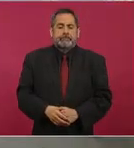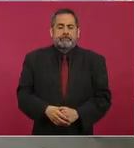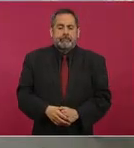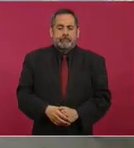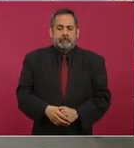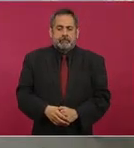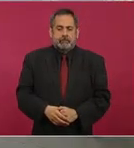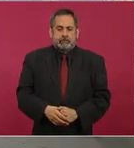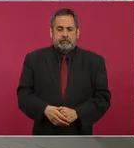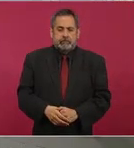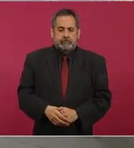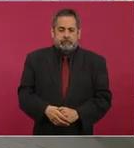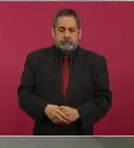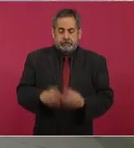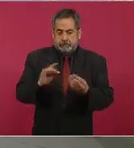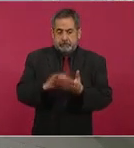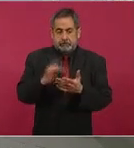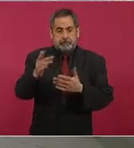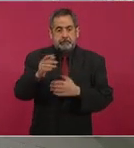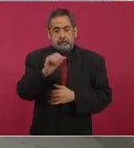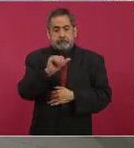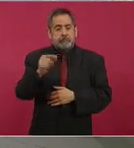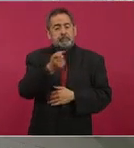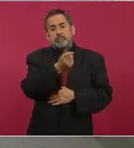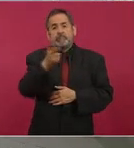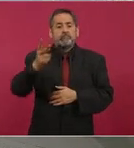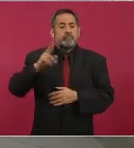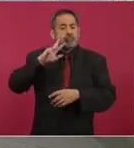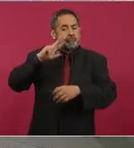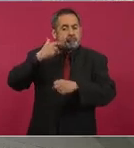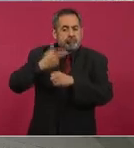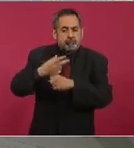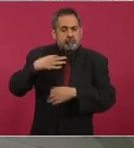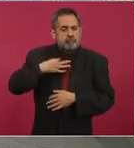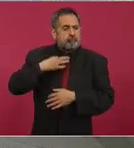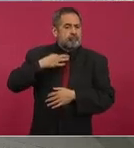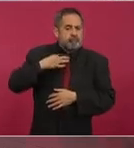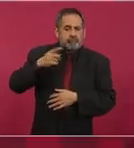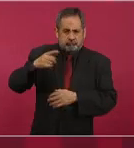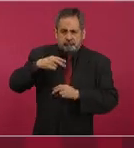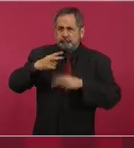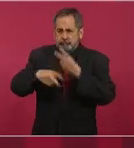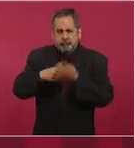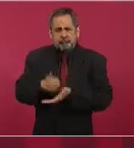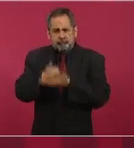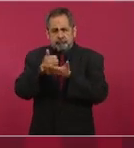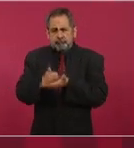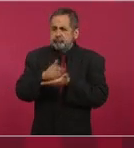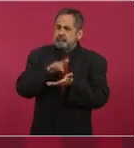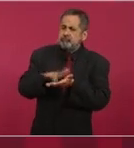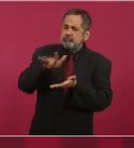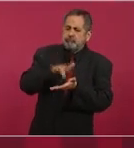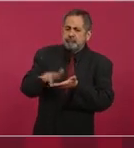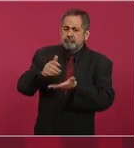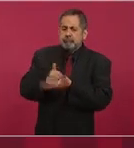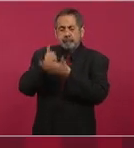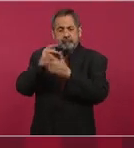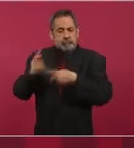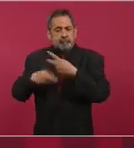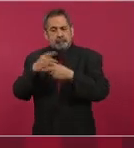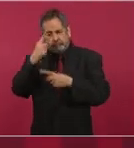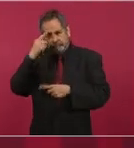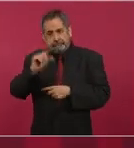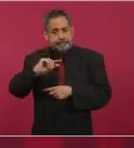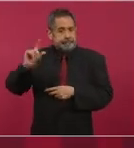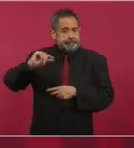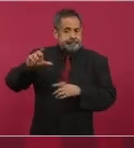Muchas gracias a voluntarios de las comunidades que apoyan, a las